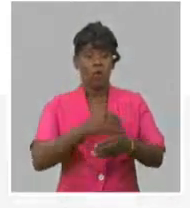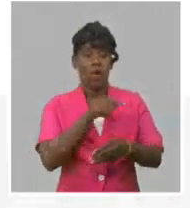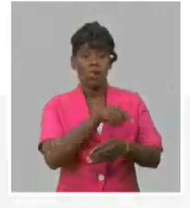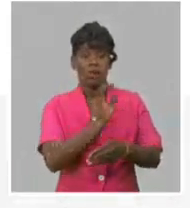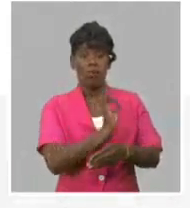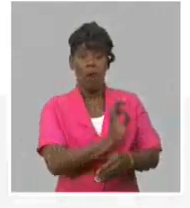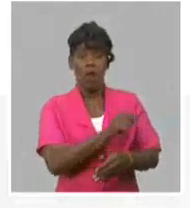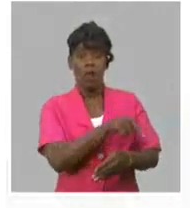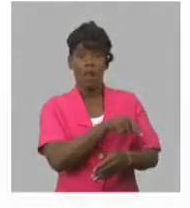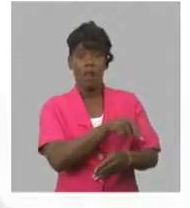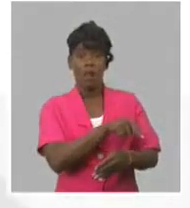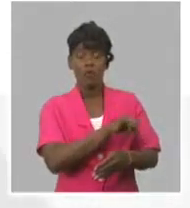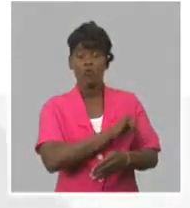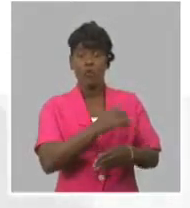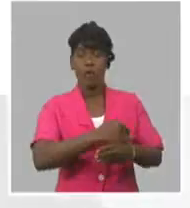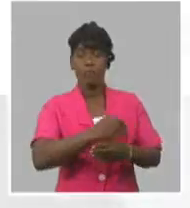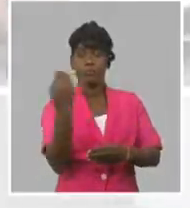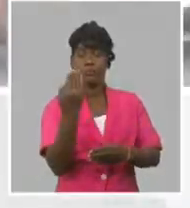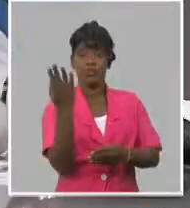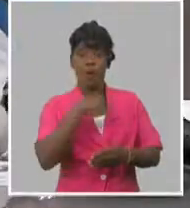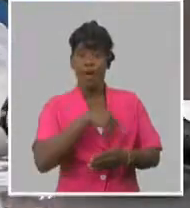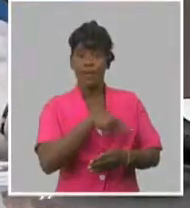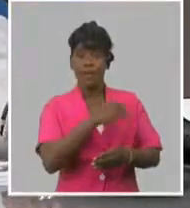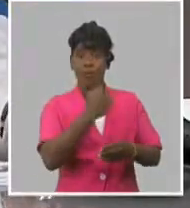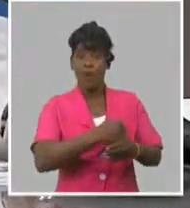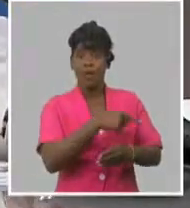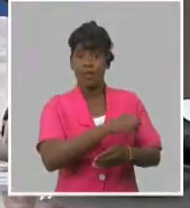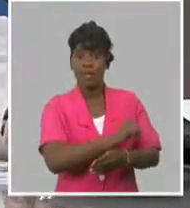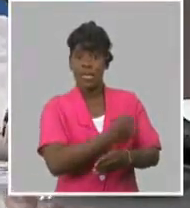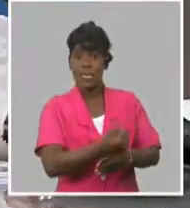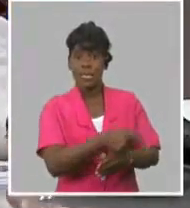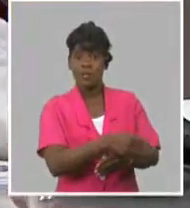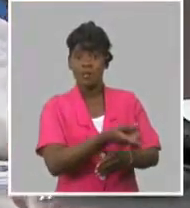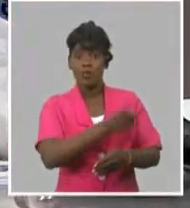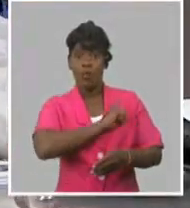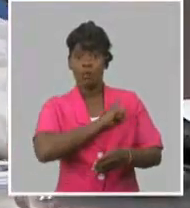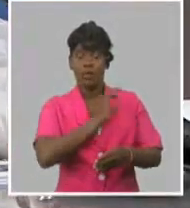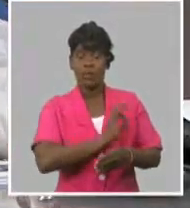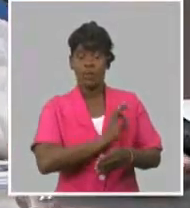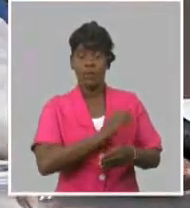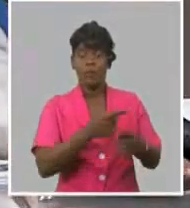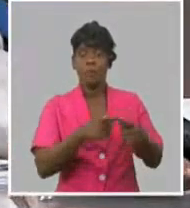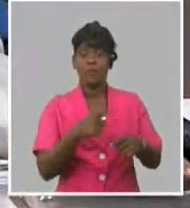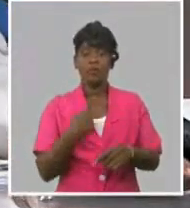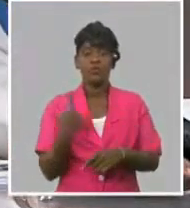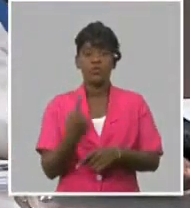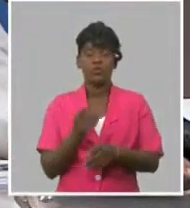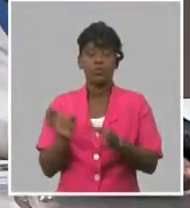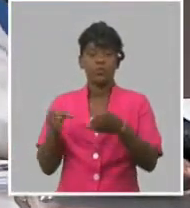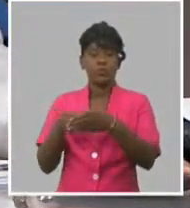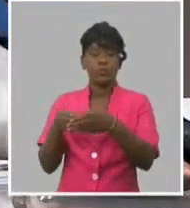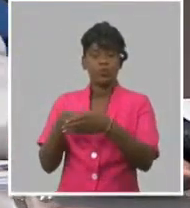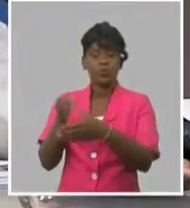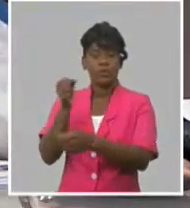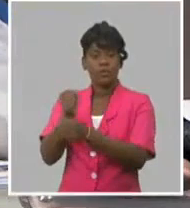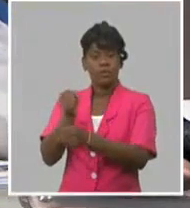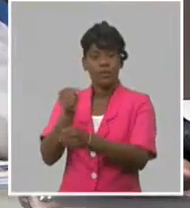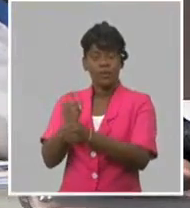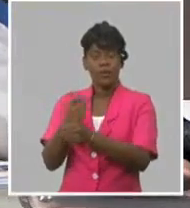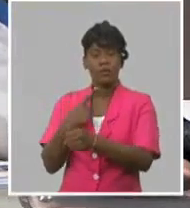arreciando más que nunca. Y los compañeros que hemos trabajado en esto